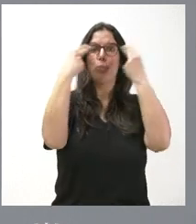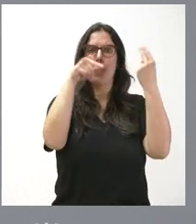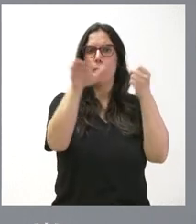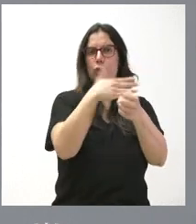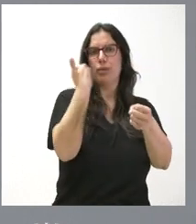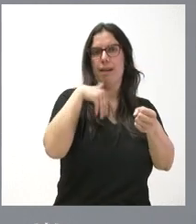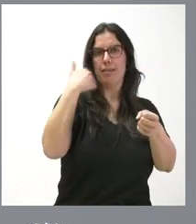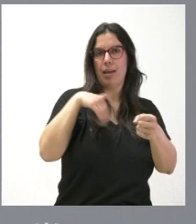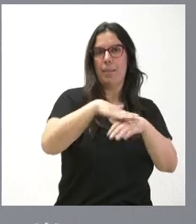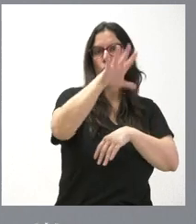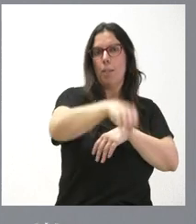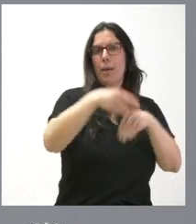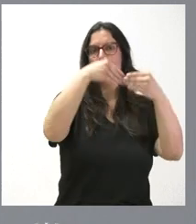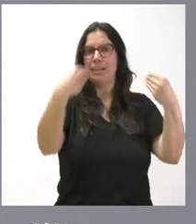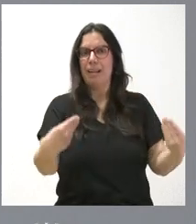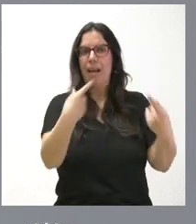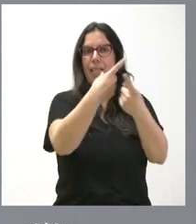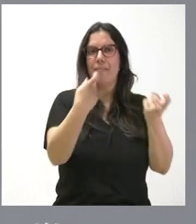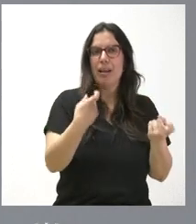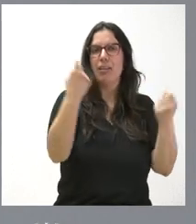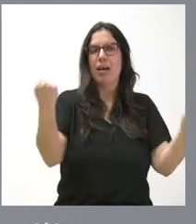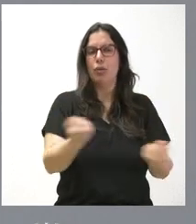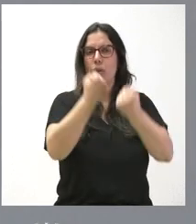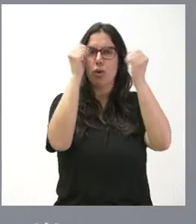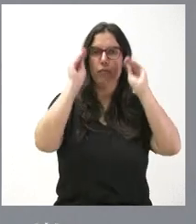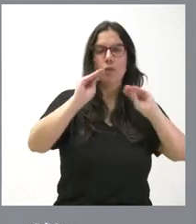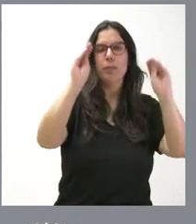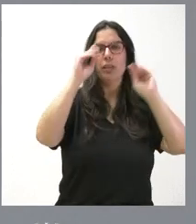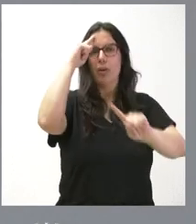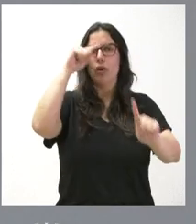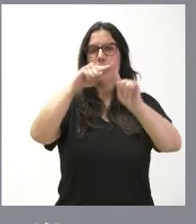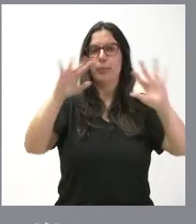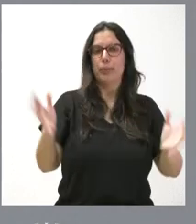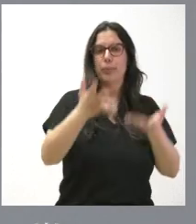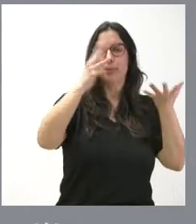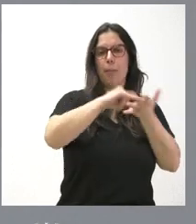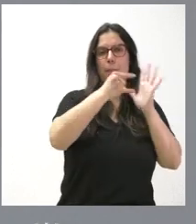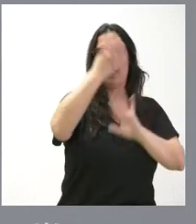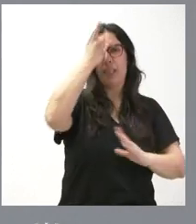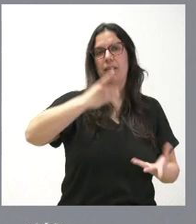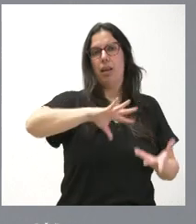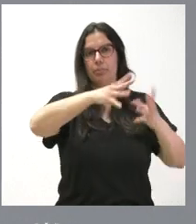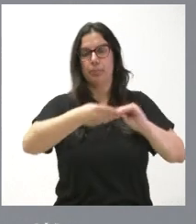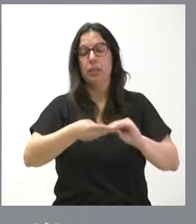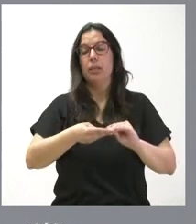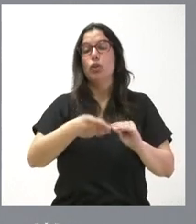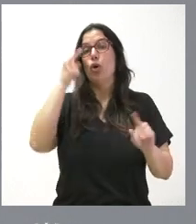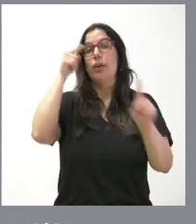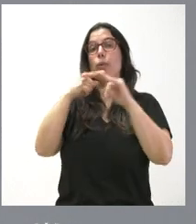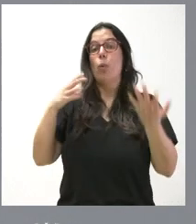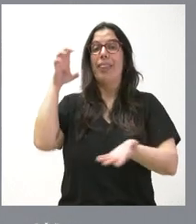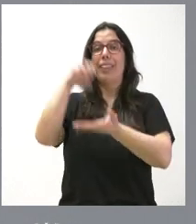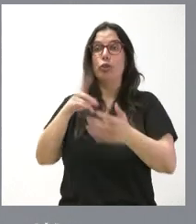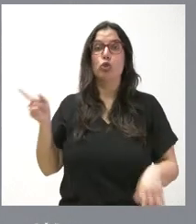para la compra de material necesario de las actuaciones formativas destinadas a promover la implantación del plan digital. Se pretende que todos los centros